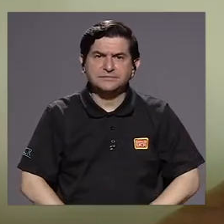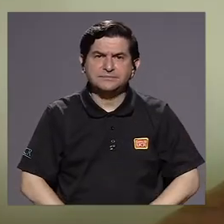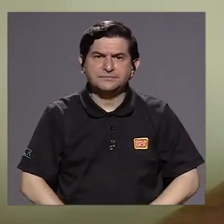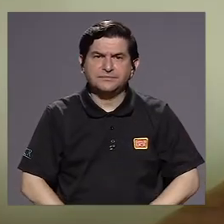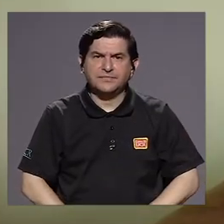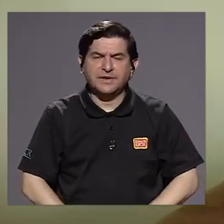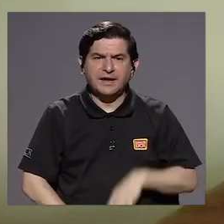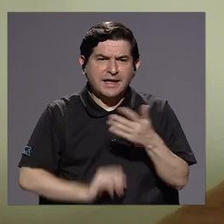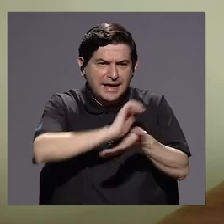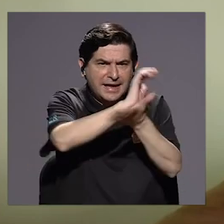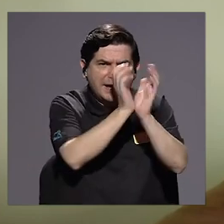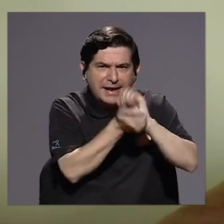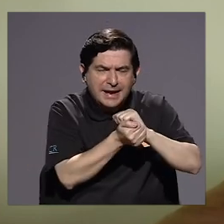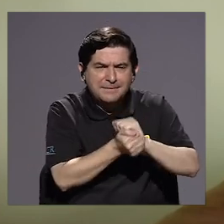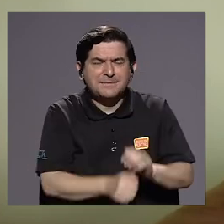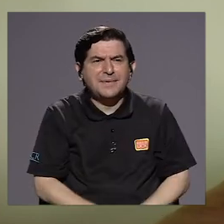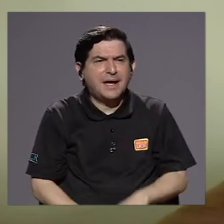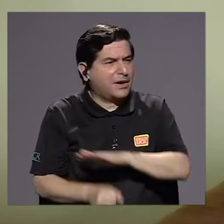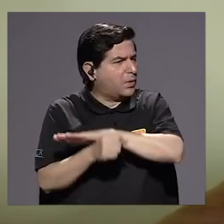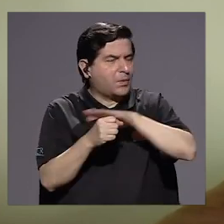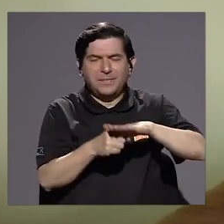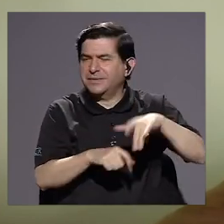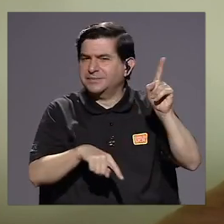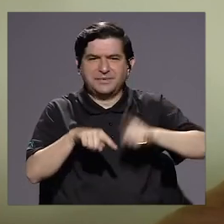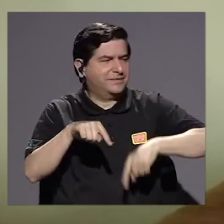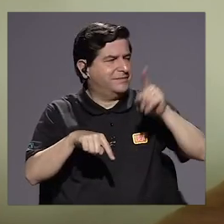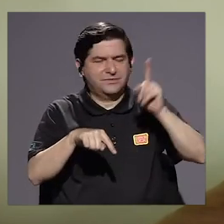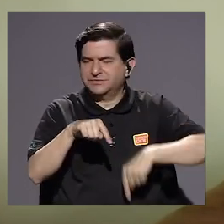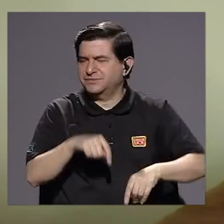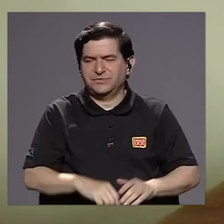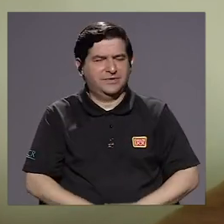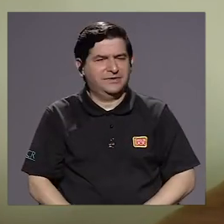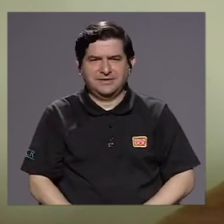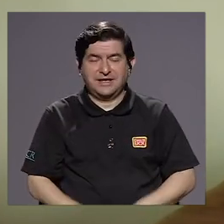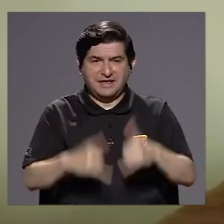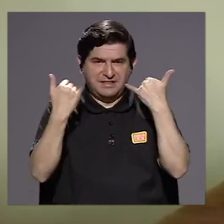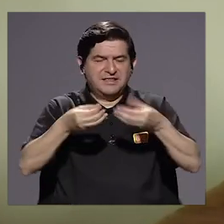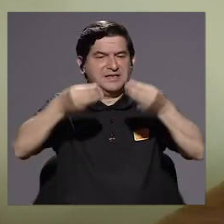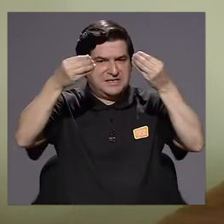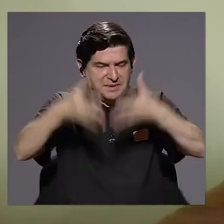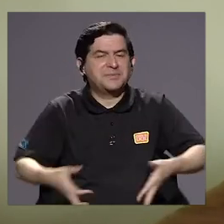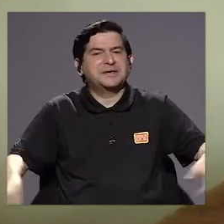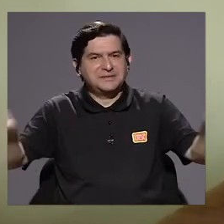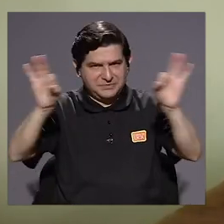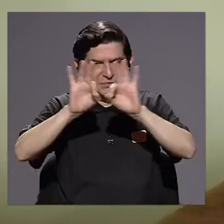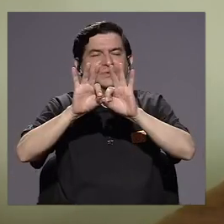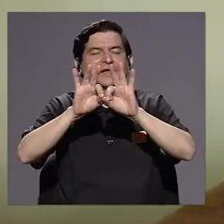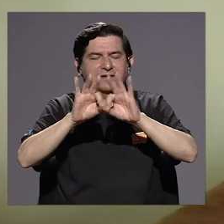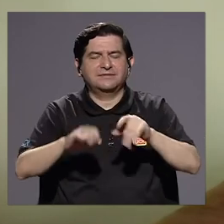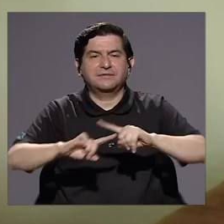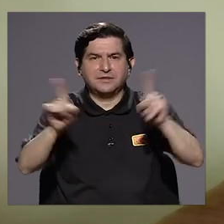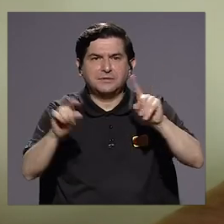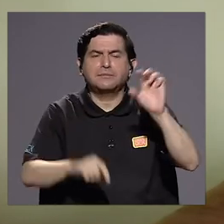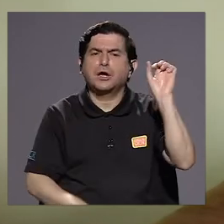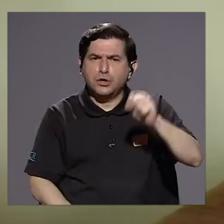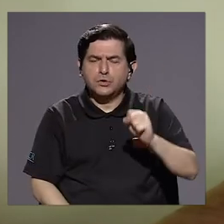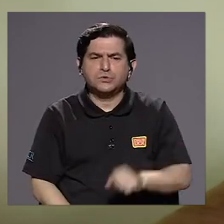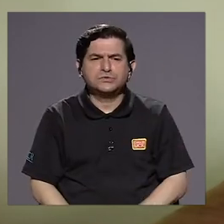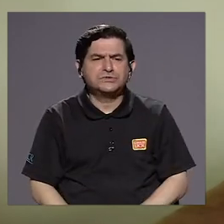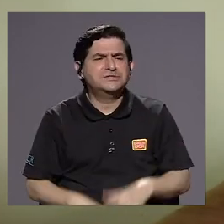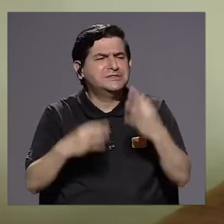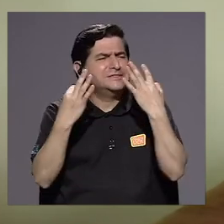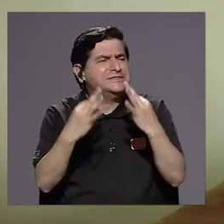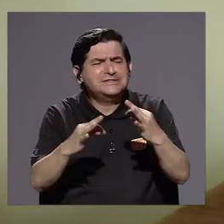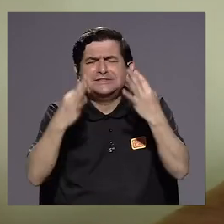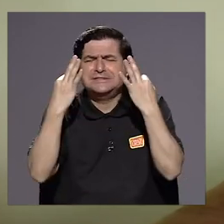Sí, revertirse en un 100%, eso no es posible. Ya hay una pérdida significativa. Lo que sí es importante es hacer